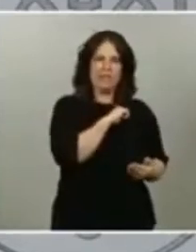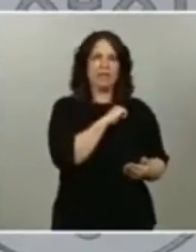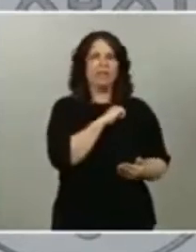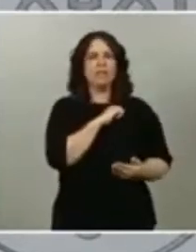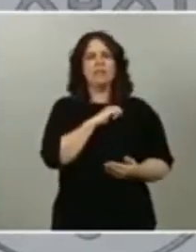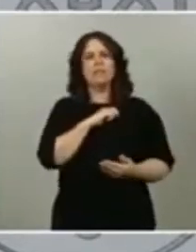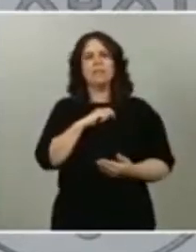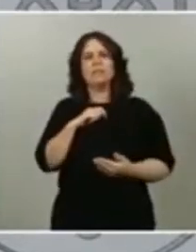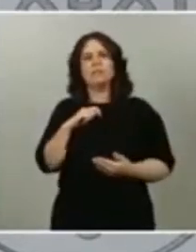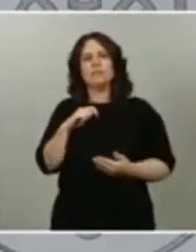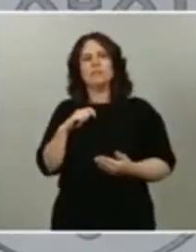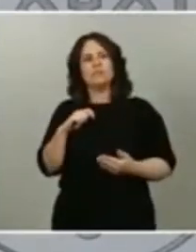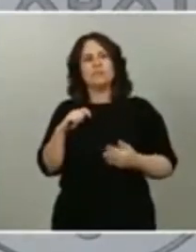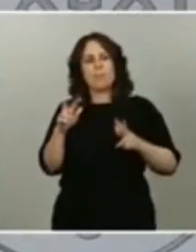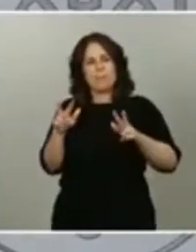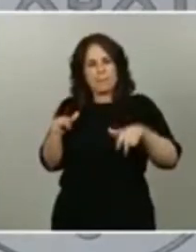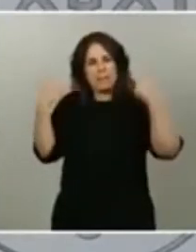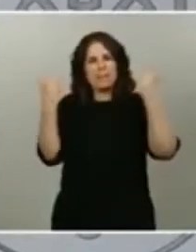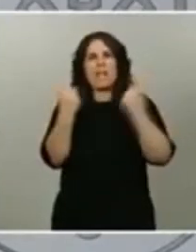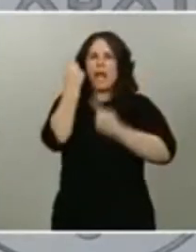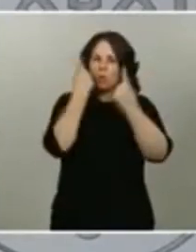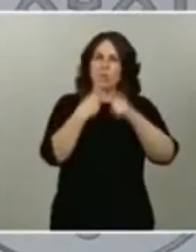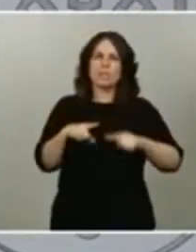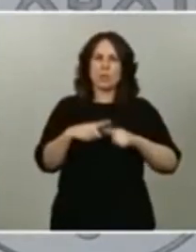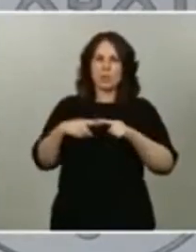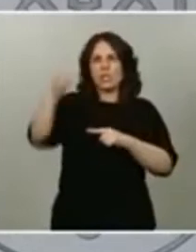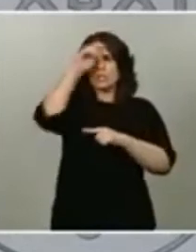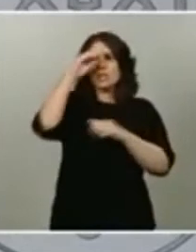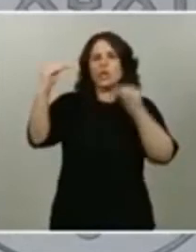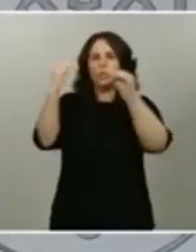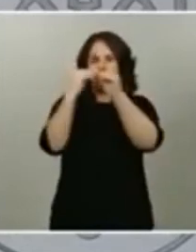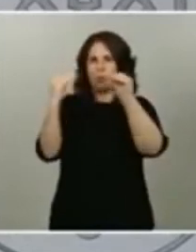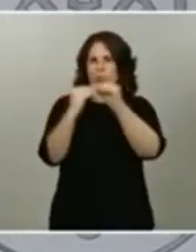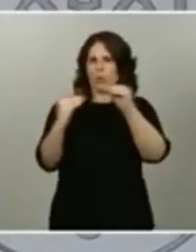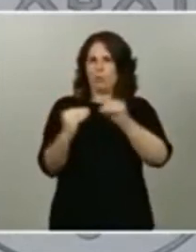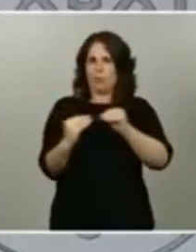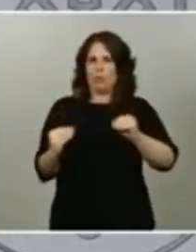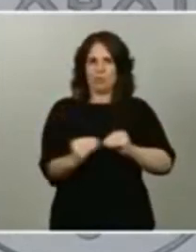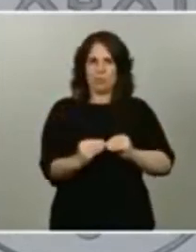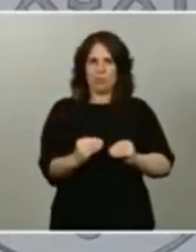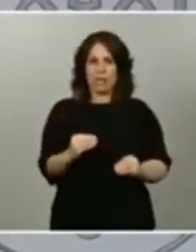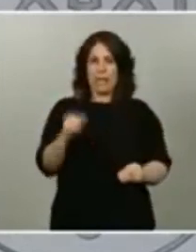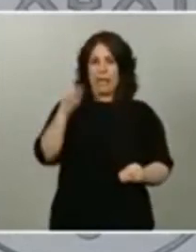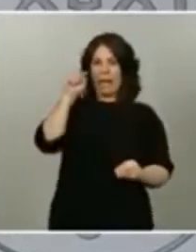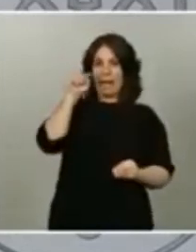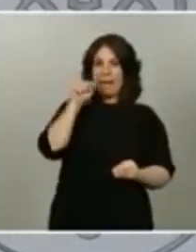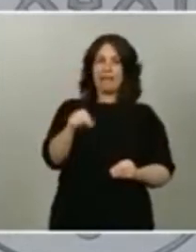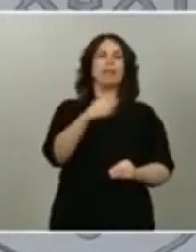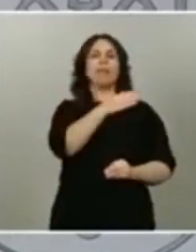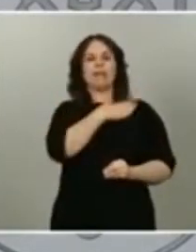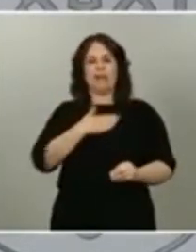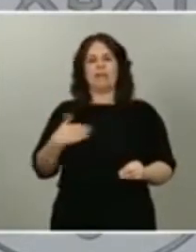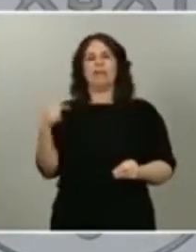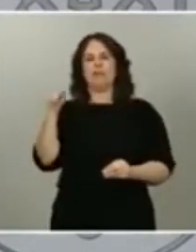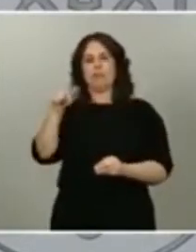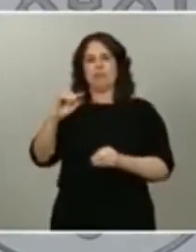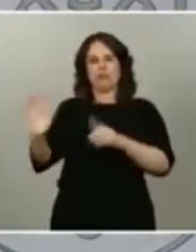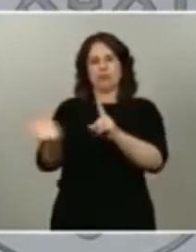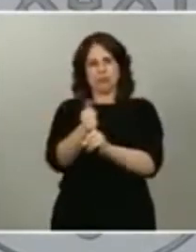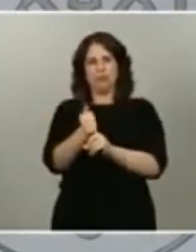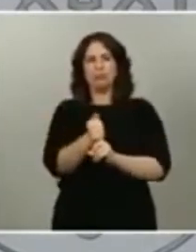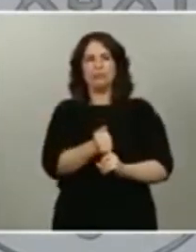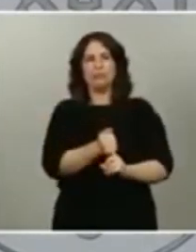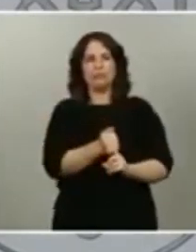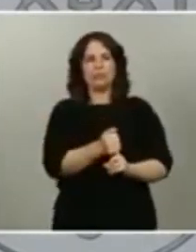elementos y puntos de encuentro con este gobierno y ahí es donde nosotros nos queremos encontrar no se entendería